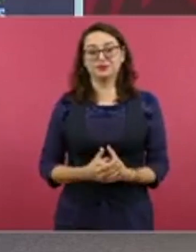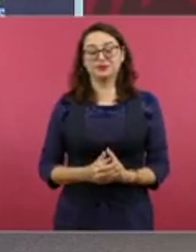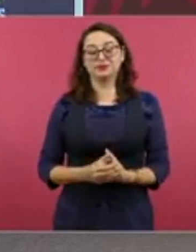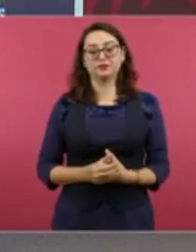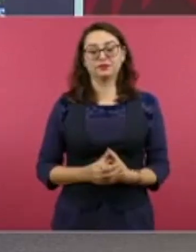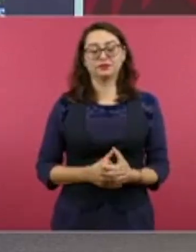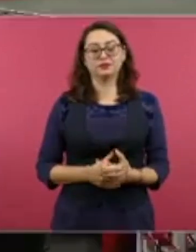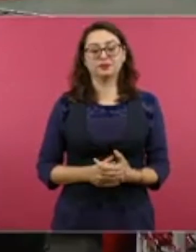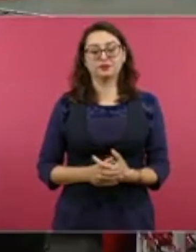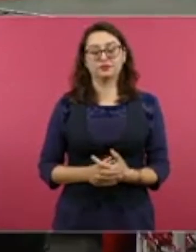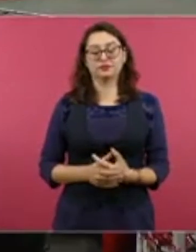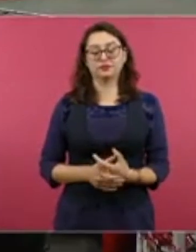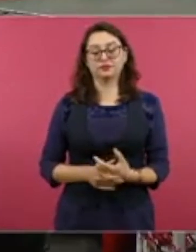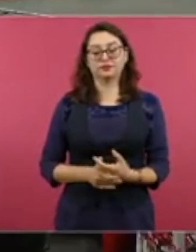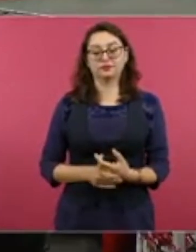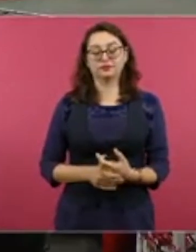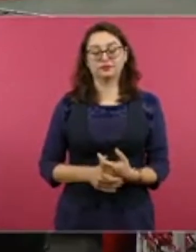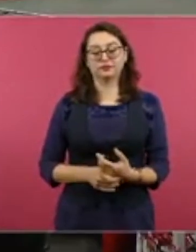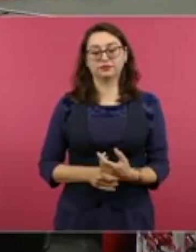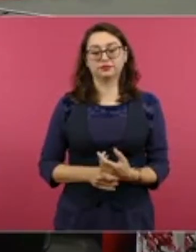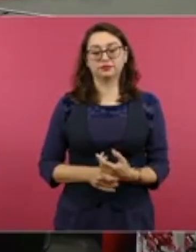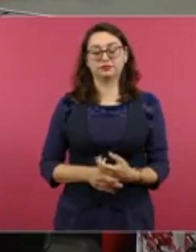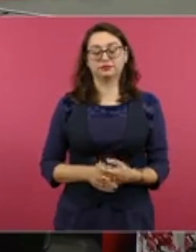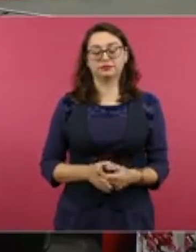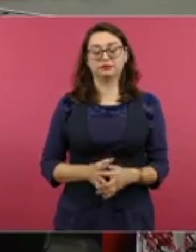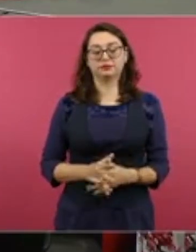Pero, ver, pon el…